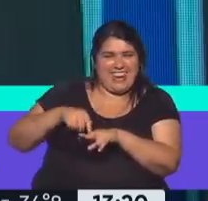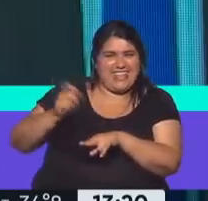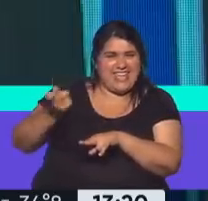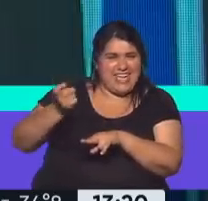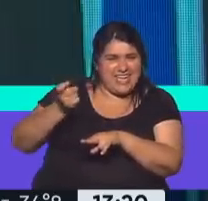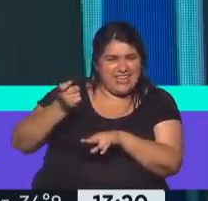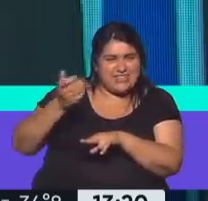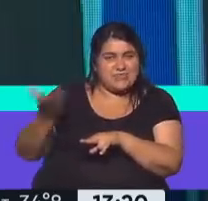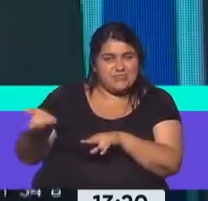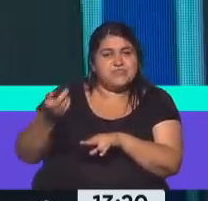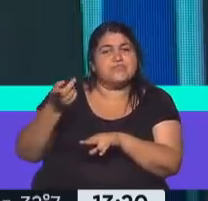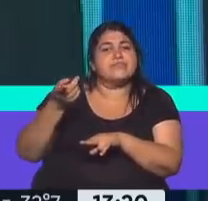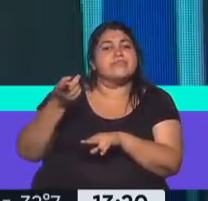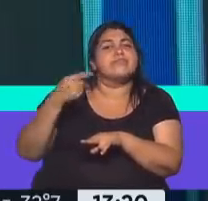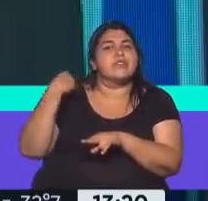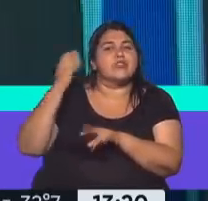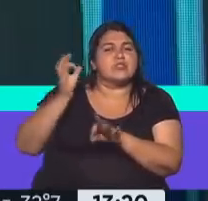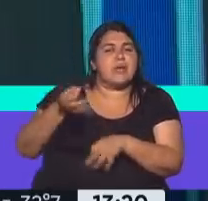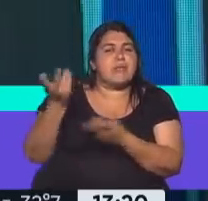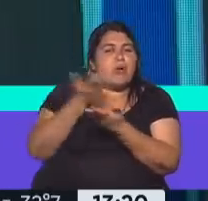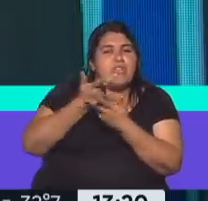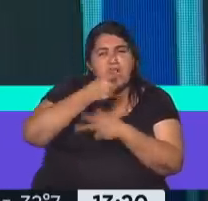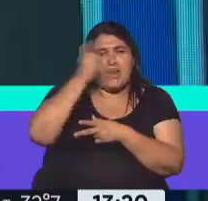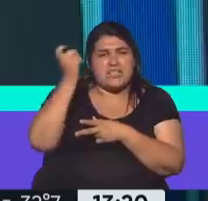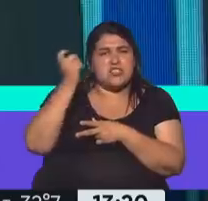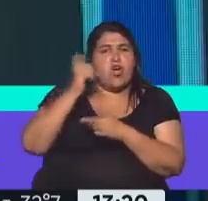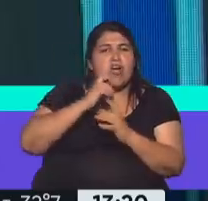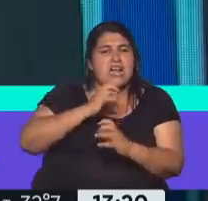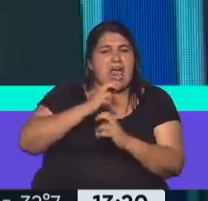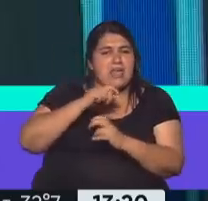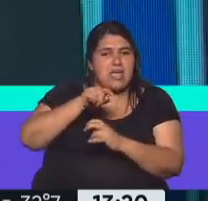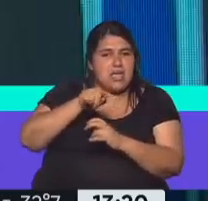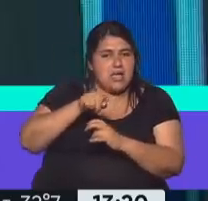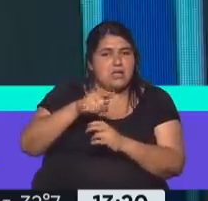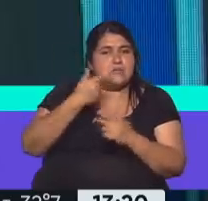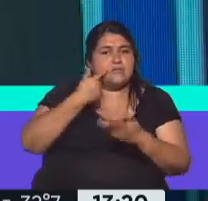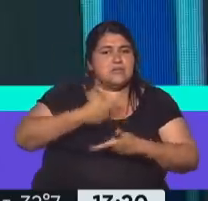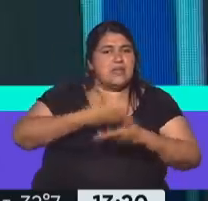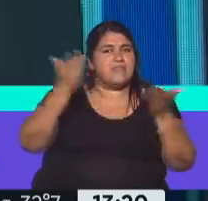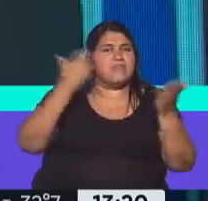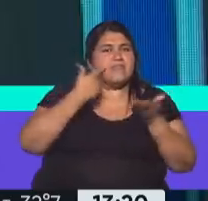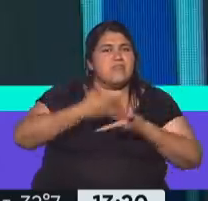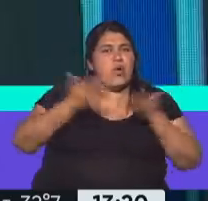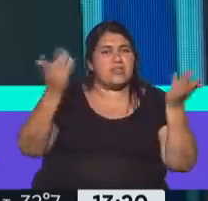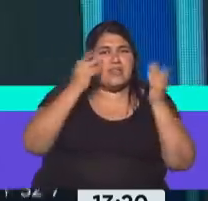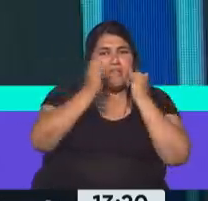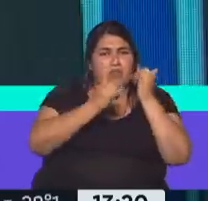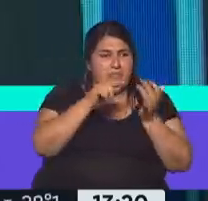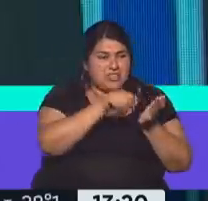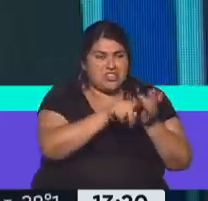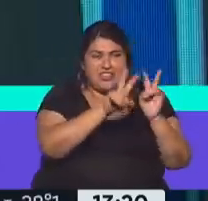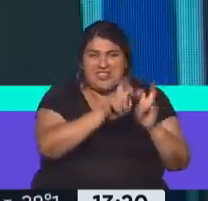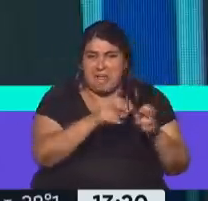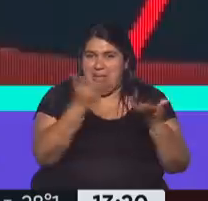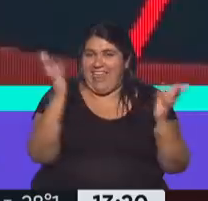algunos de los medios hegemónicos, sabemos, Diario La Nación, Diario Clarín, no están publicando esta información en este momento. Bueno,